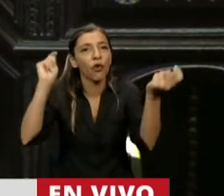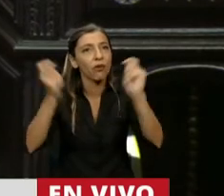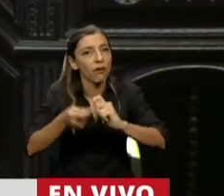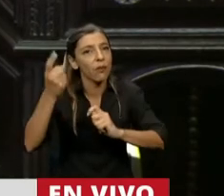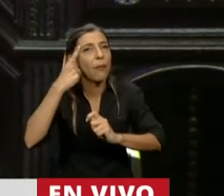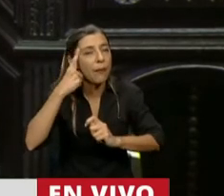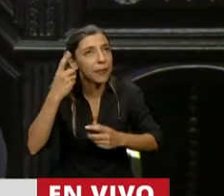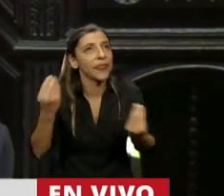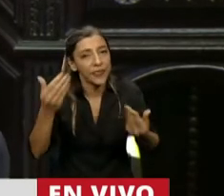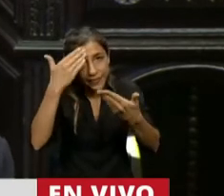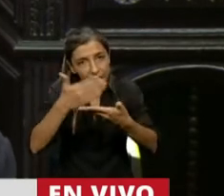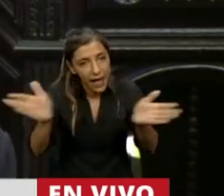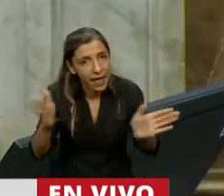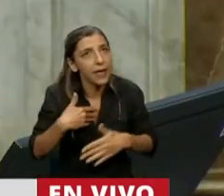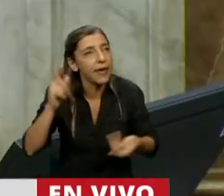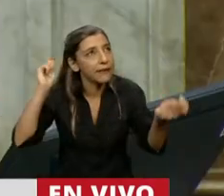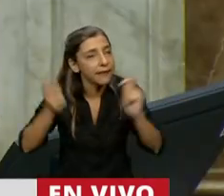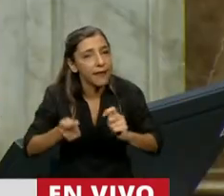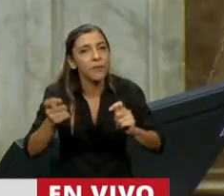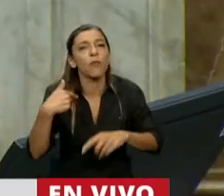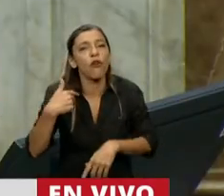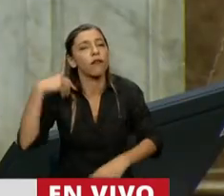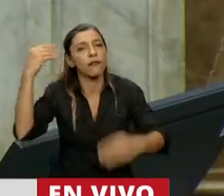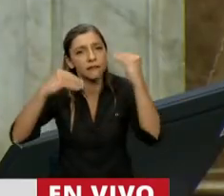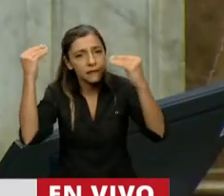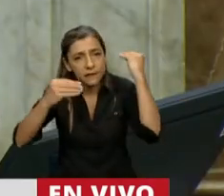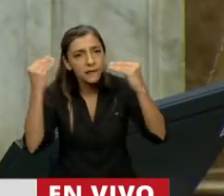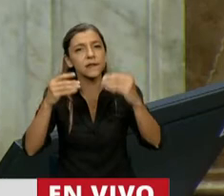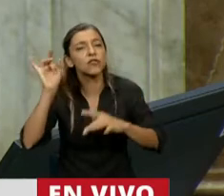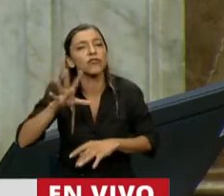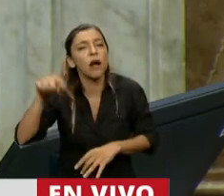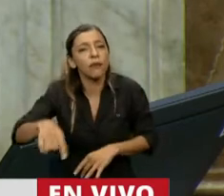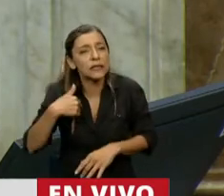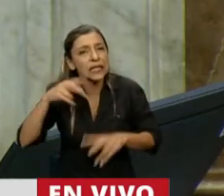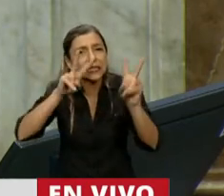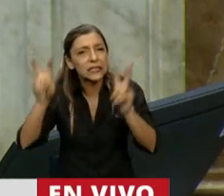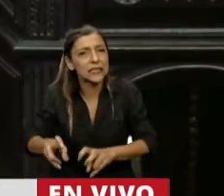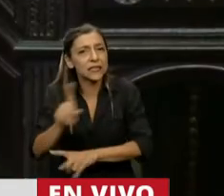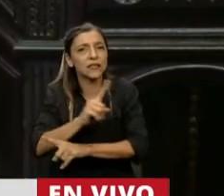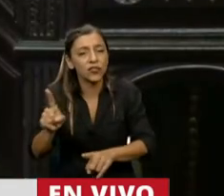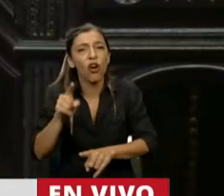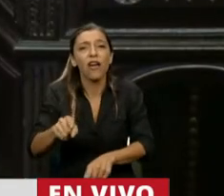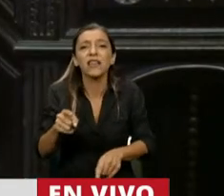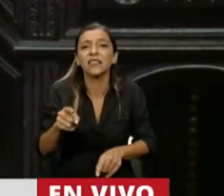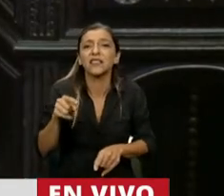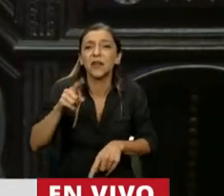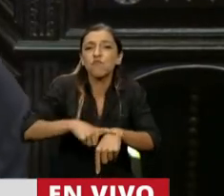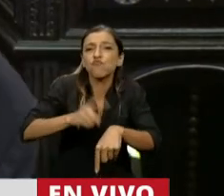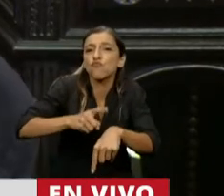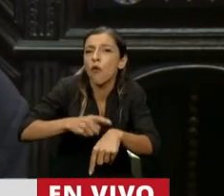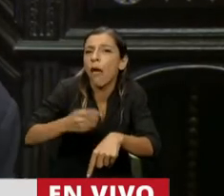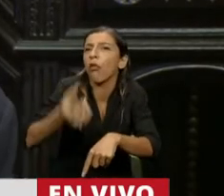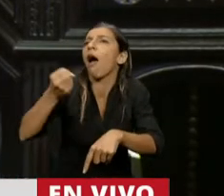mentalidad, porque hay una enorme preocupación, porque no solamente lo que está pasando ahora, sino que la oportunidad en que se hace esto, la